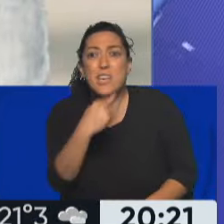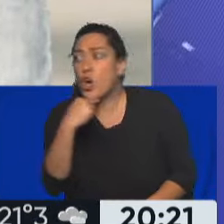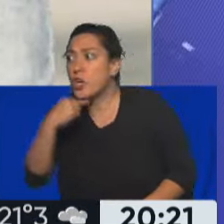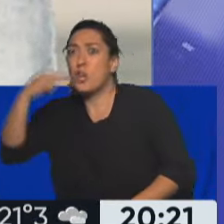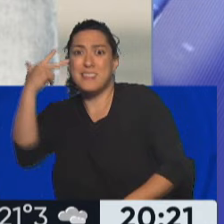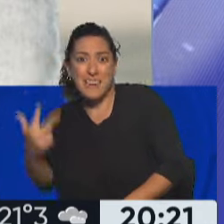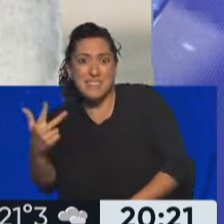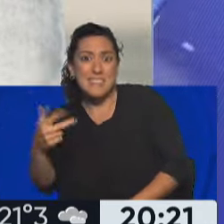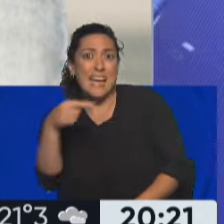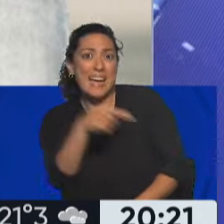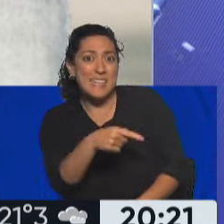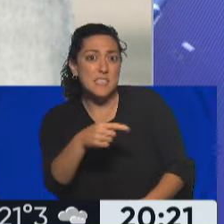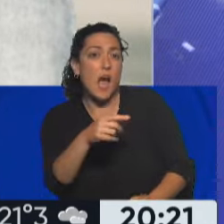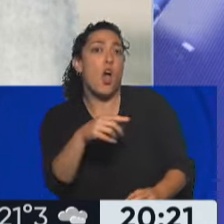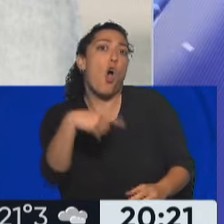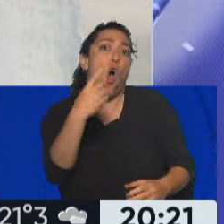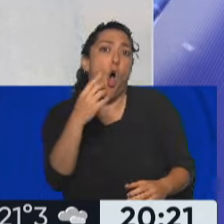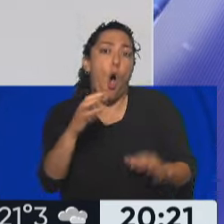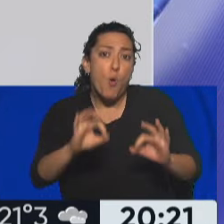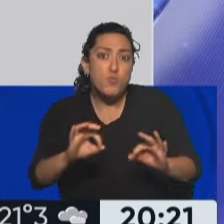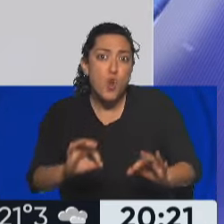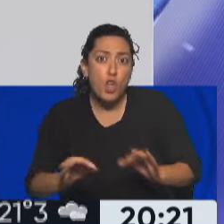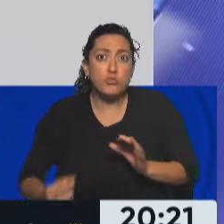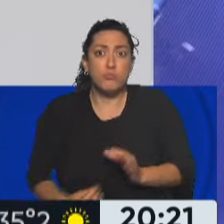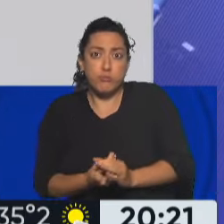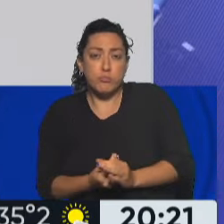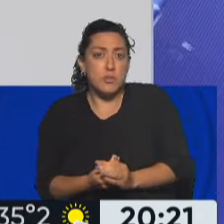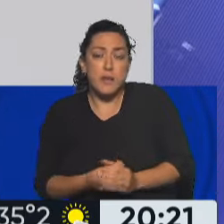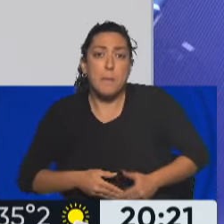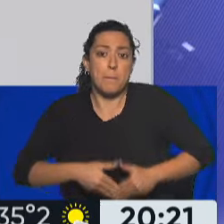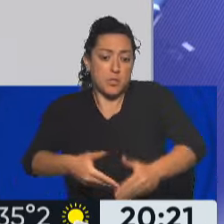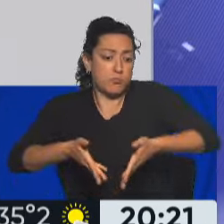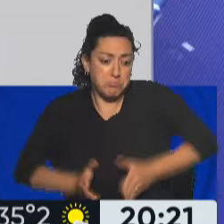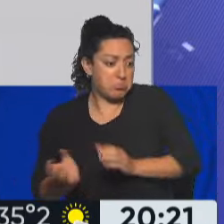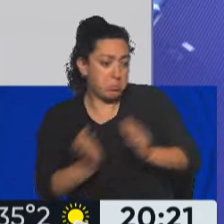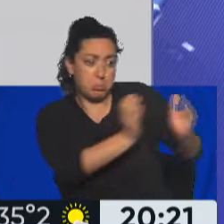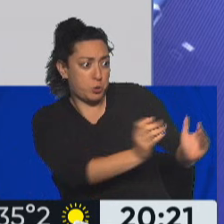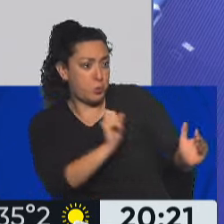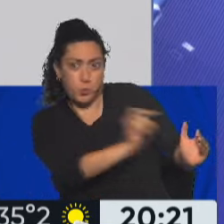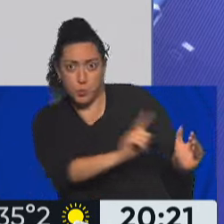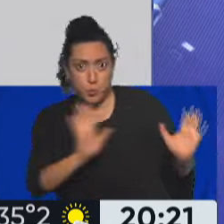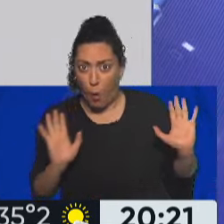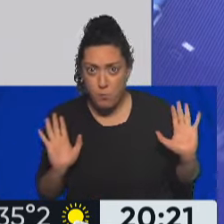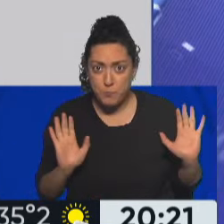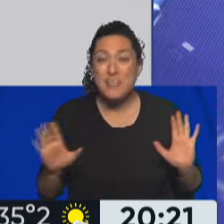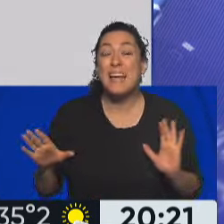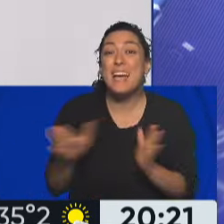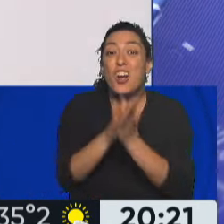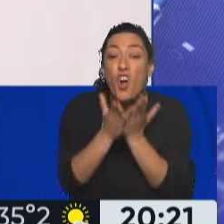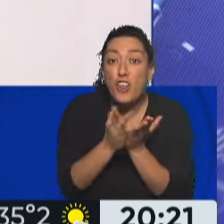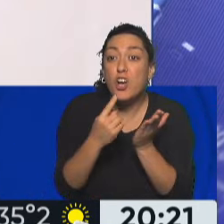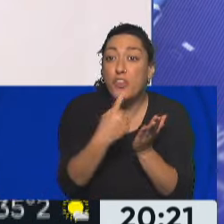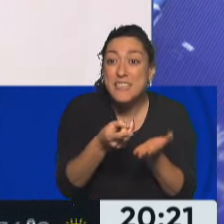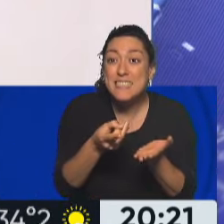Solamente, digo, fue la mamá gestante, solo eso. Pero nuestro código, ¿qué dice? Que en este caso, quien da luz